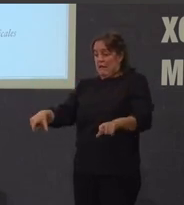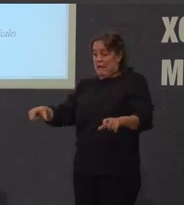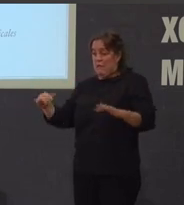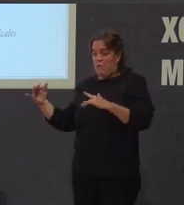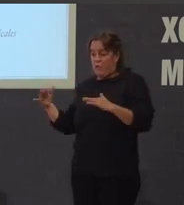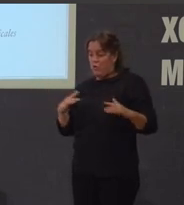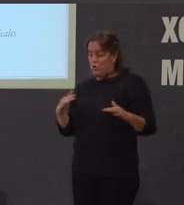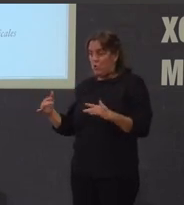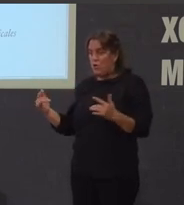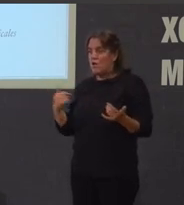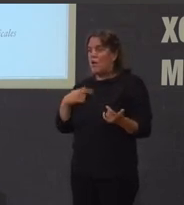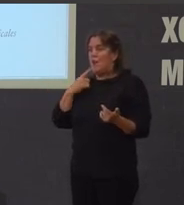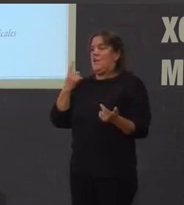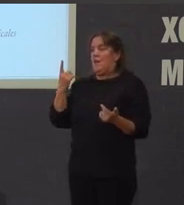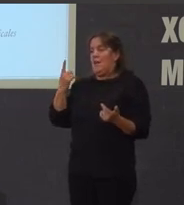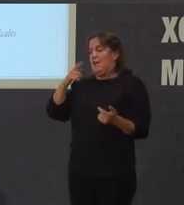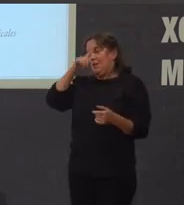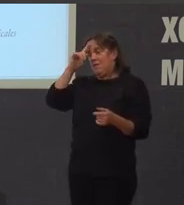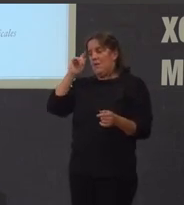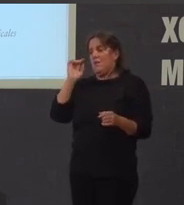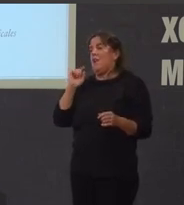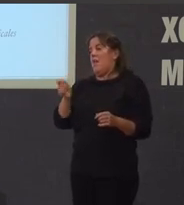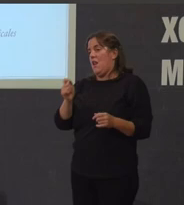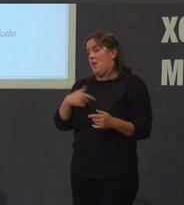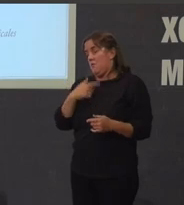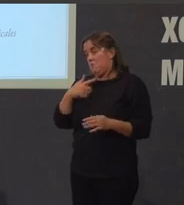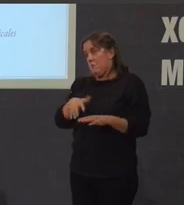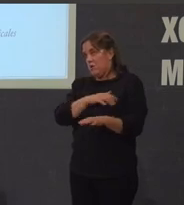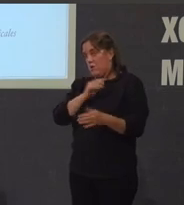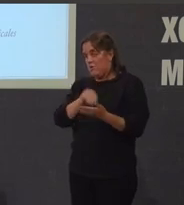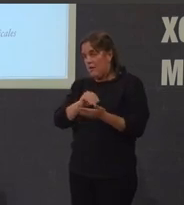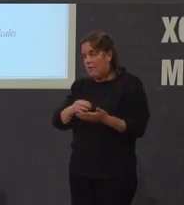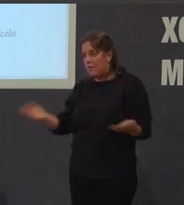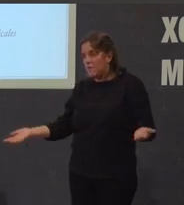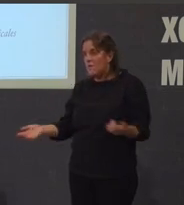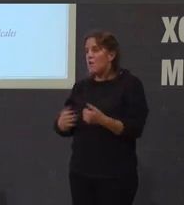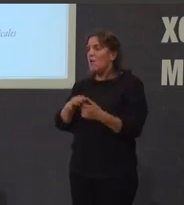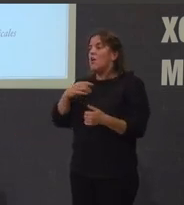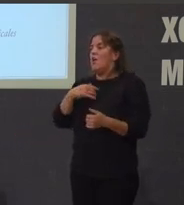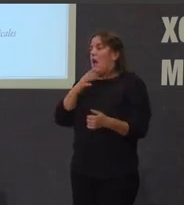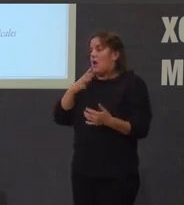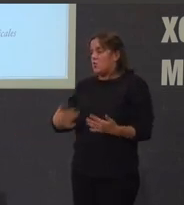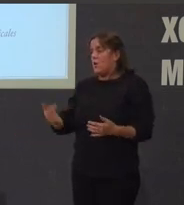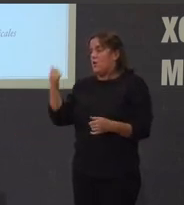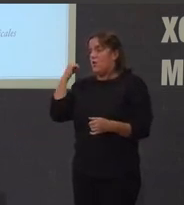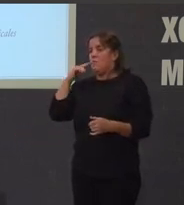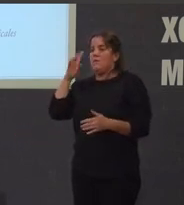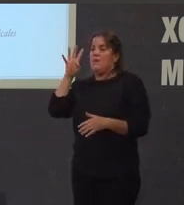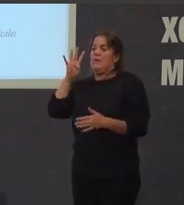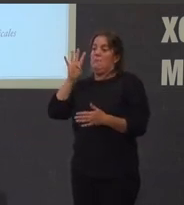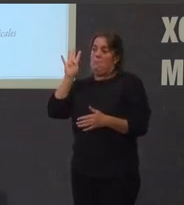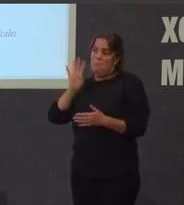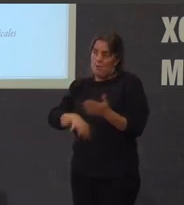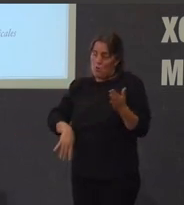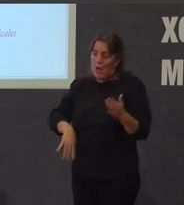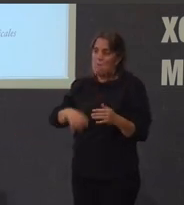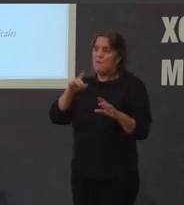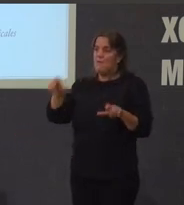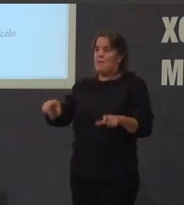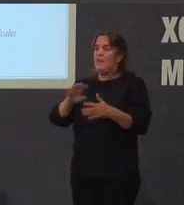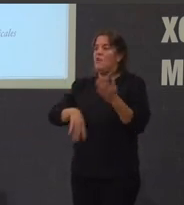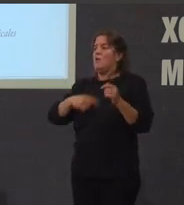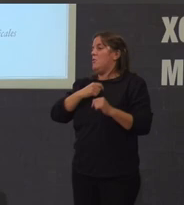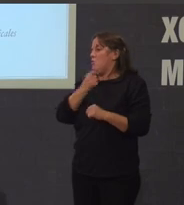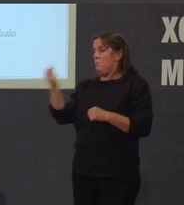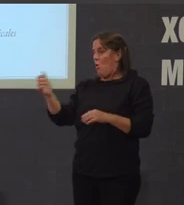concretamente no Santiago Bernabéu casi sempre si o que i desveroxe nonou camp pero é dos poucos si